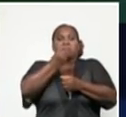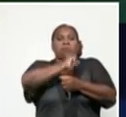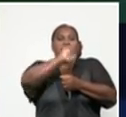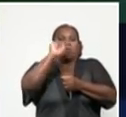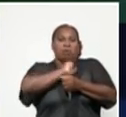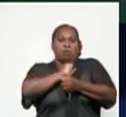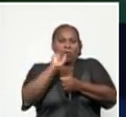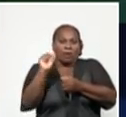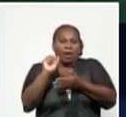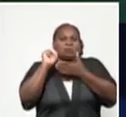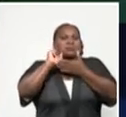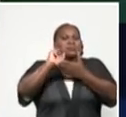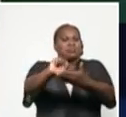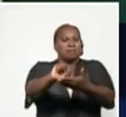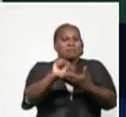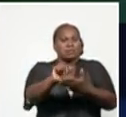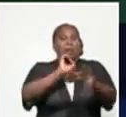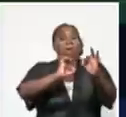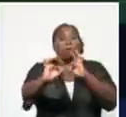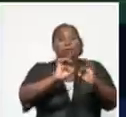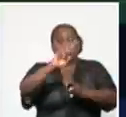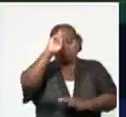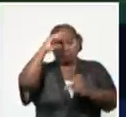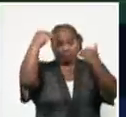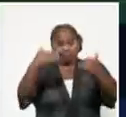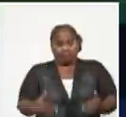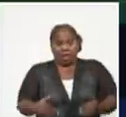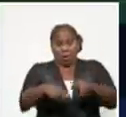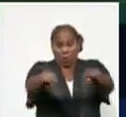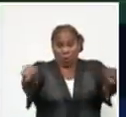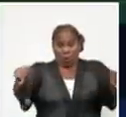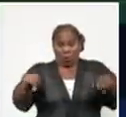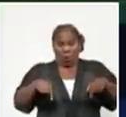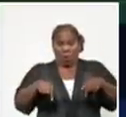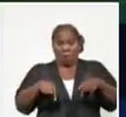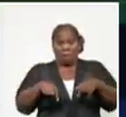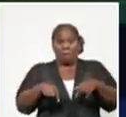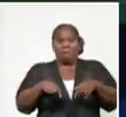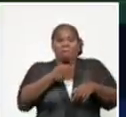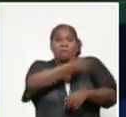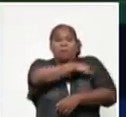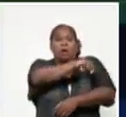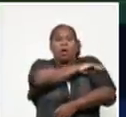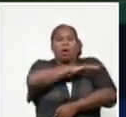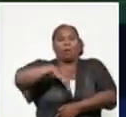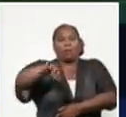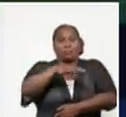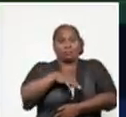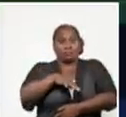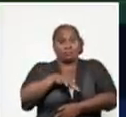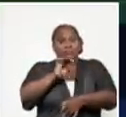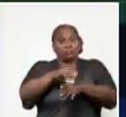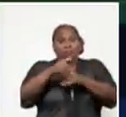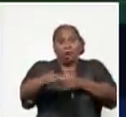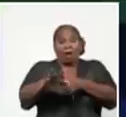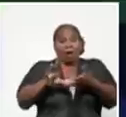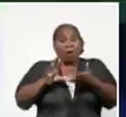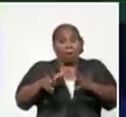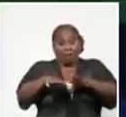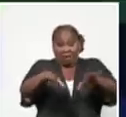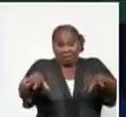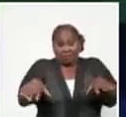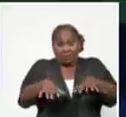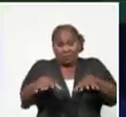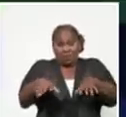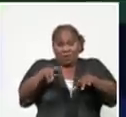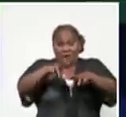servicios y proteger la salud de nuestro pueblo. Y a partir de la compleja situación que se analizó ayer de la capital y